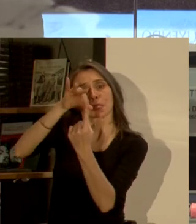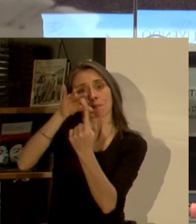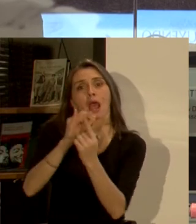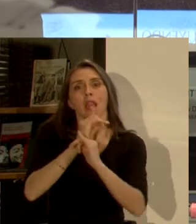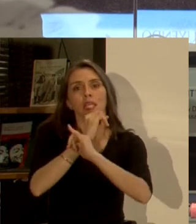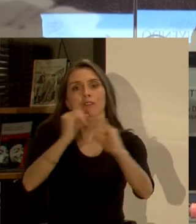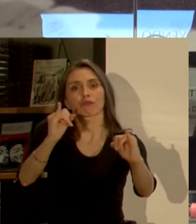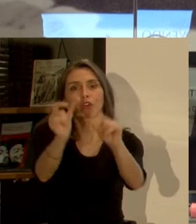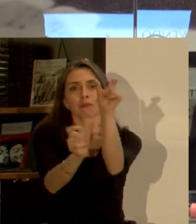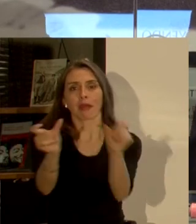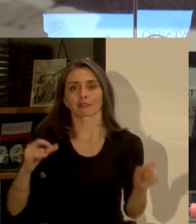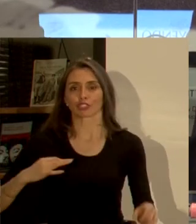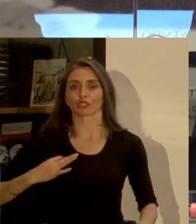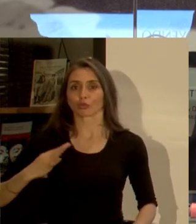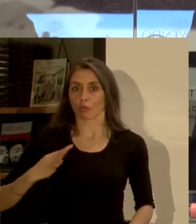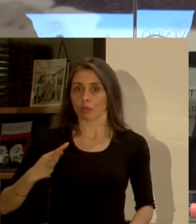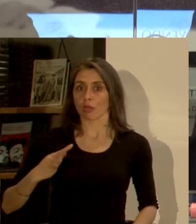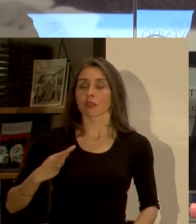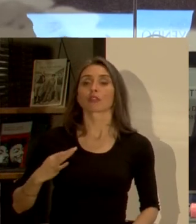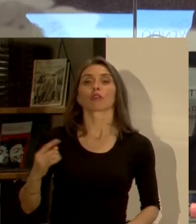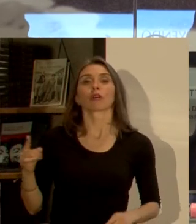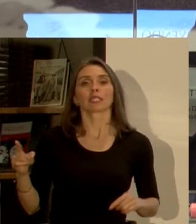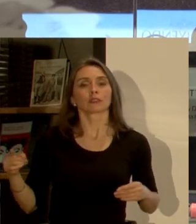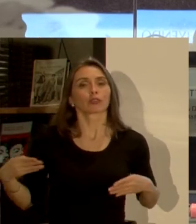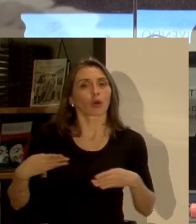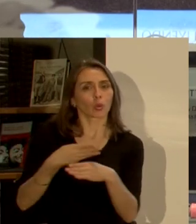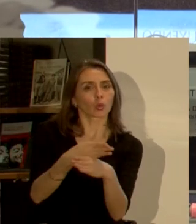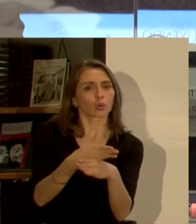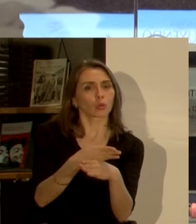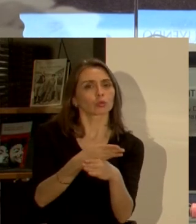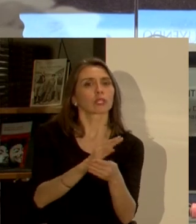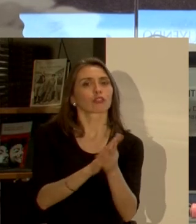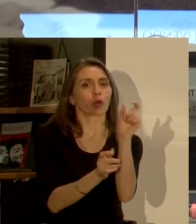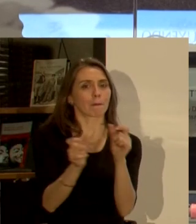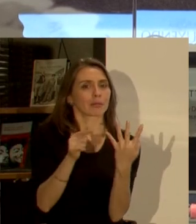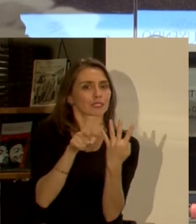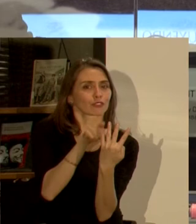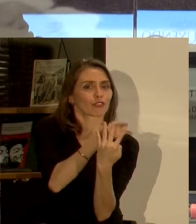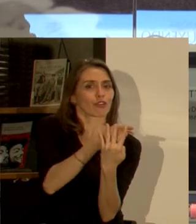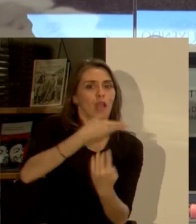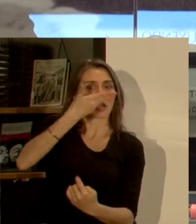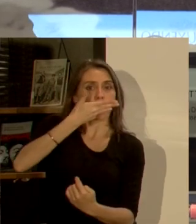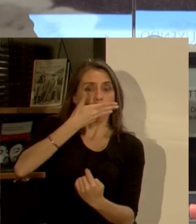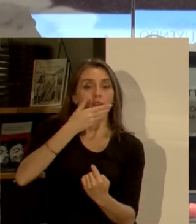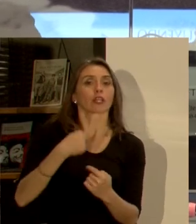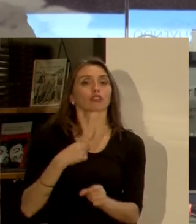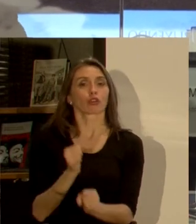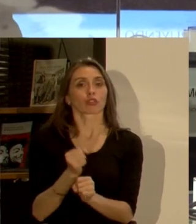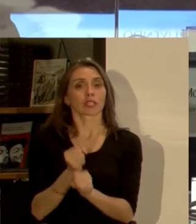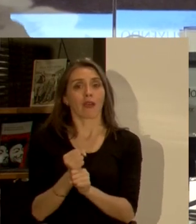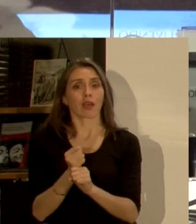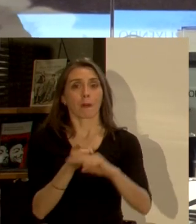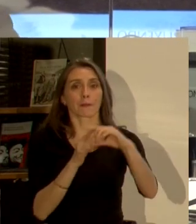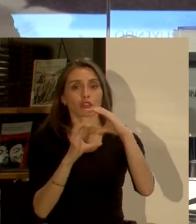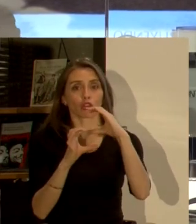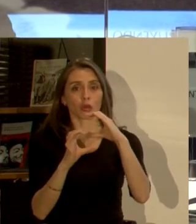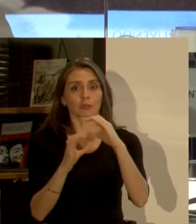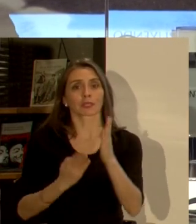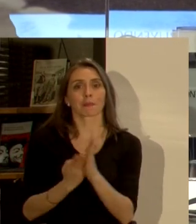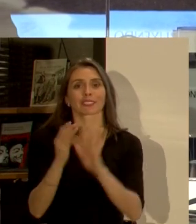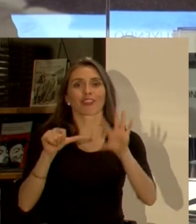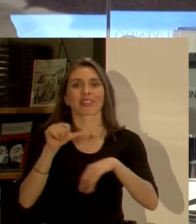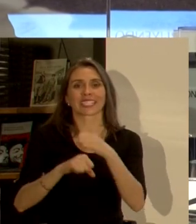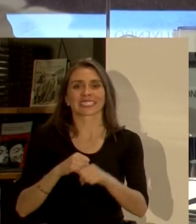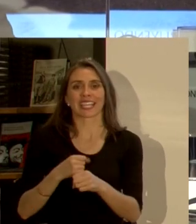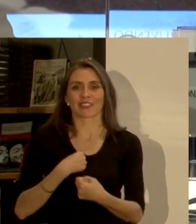ciudadana creo que eso se cruza en las disciplinas de todos los ponentes que están presentes yo trabajo en medios de comunicación desde los 16